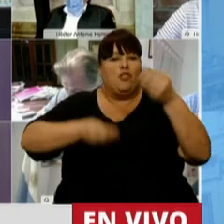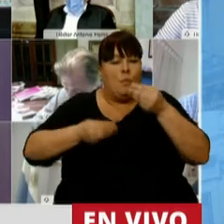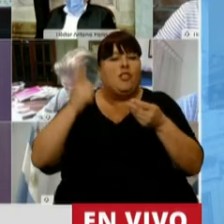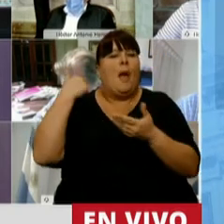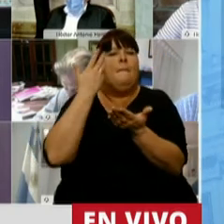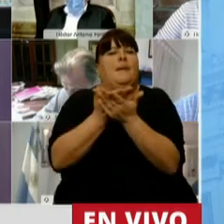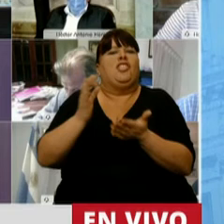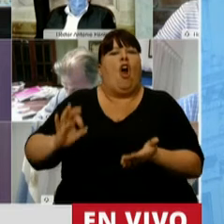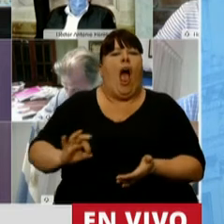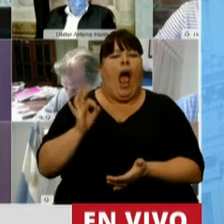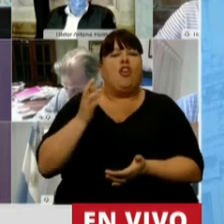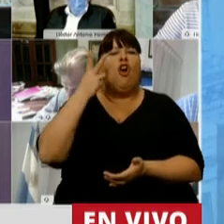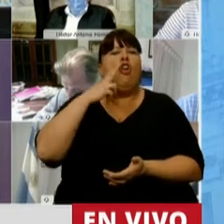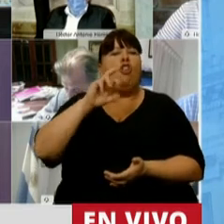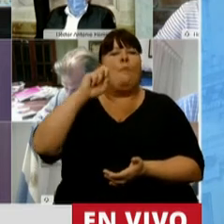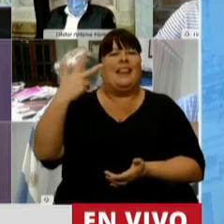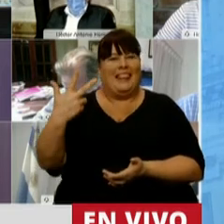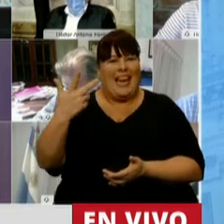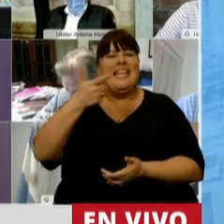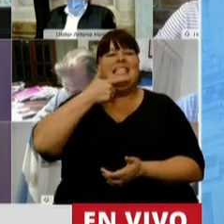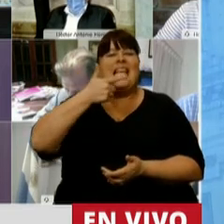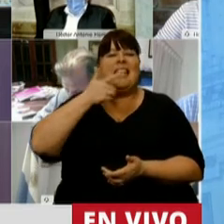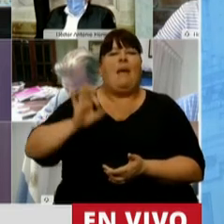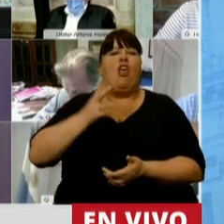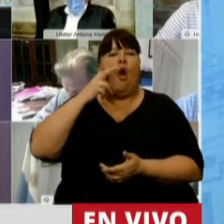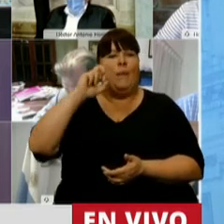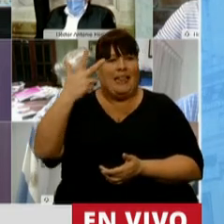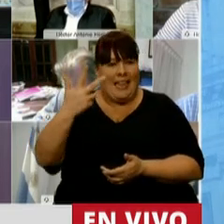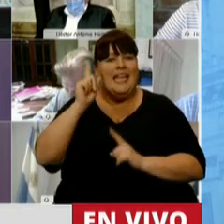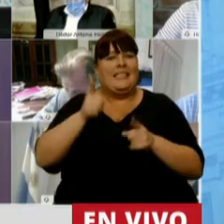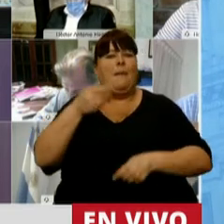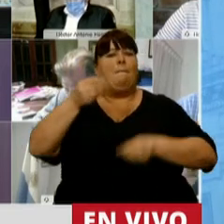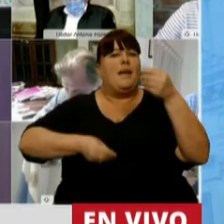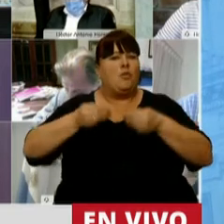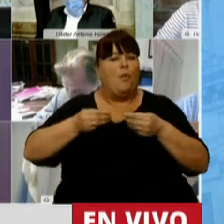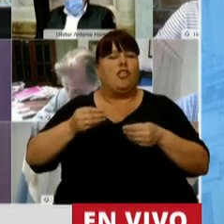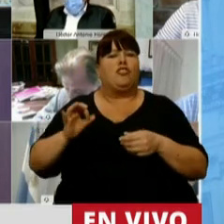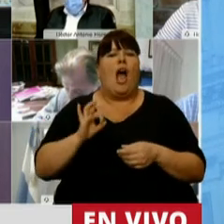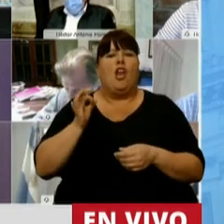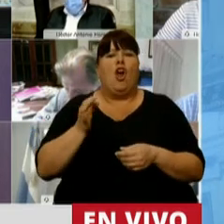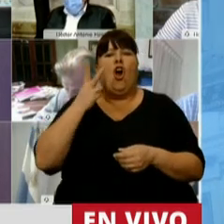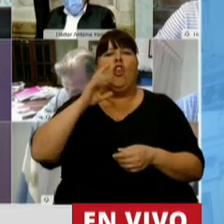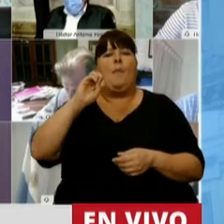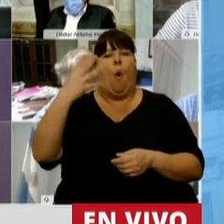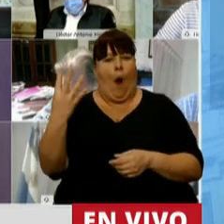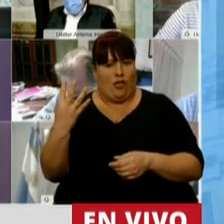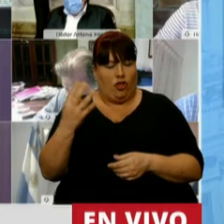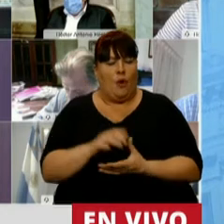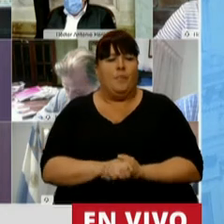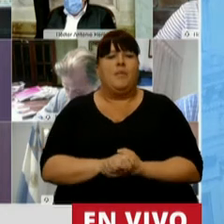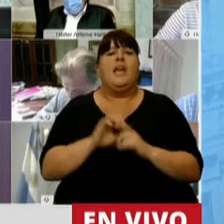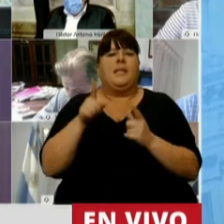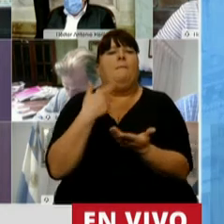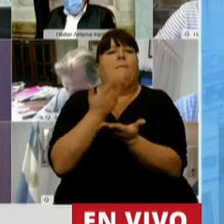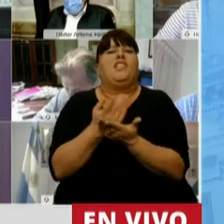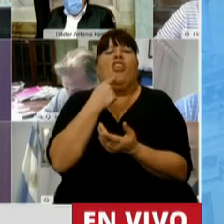fue presentado en el año 2003, en septiembre del 2003, y que era el presupuesto del 2004, y al cual lo